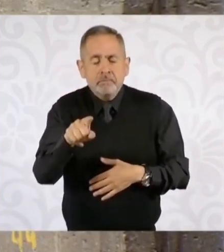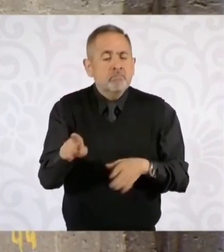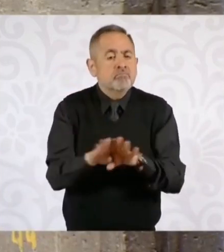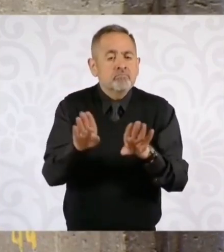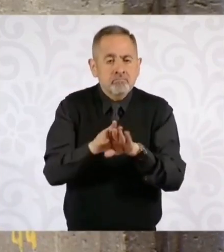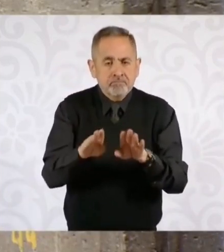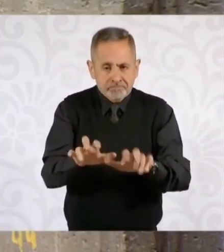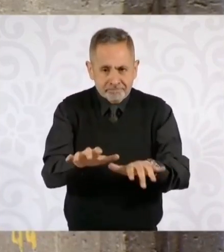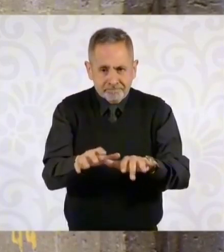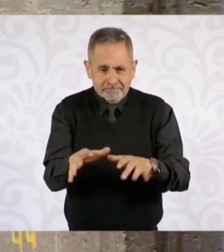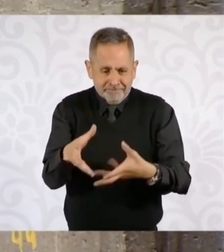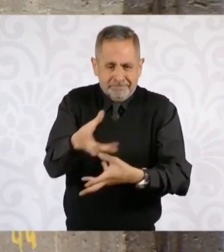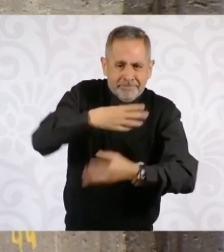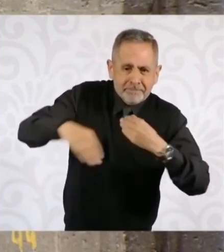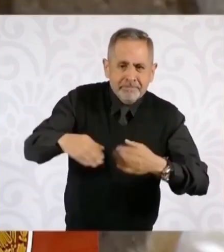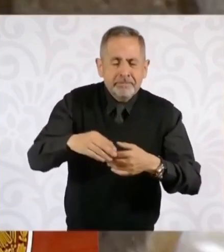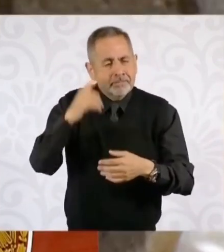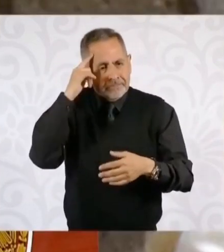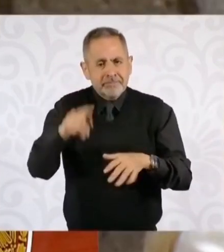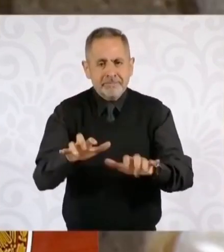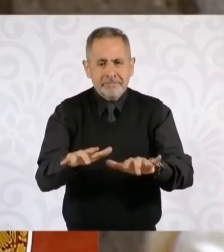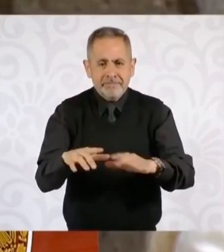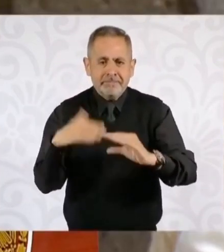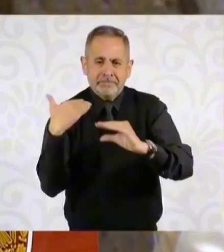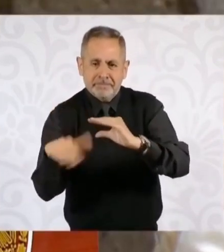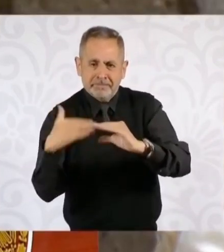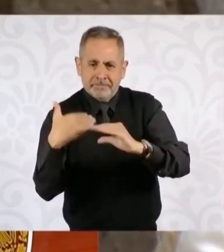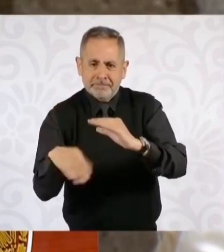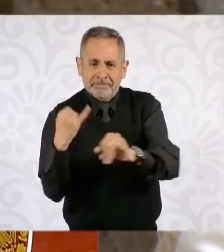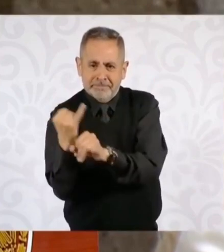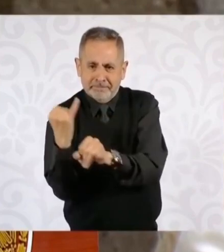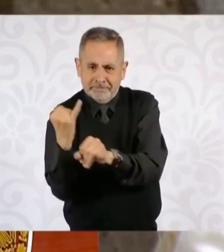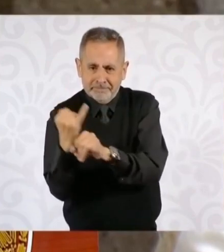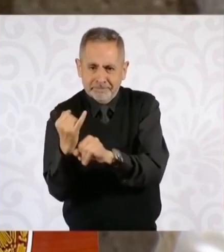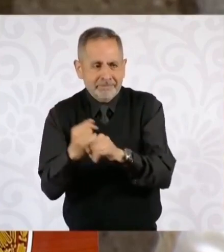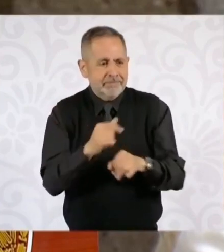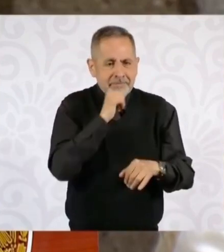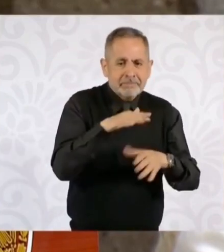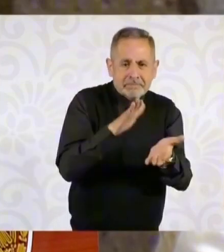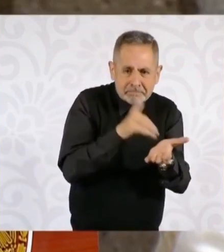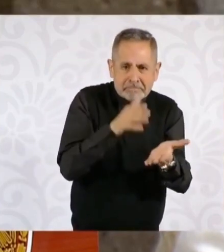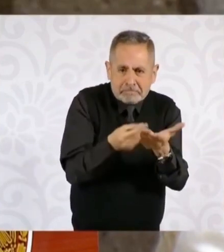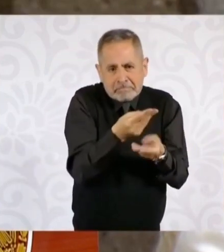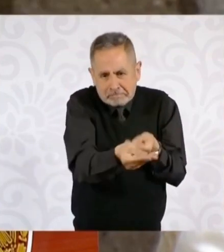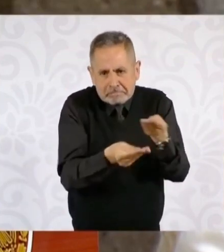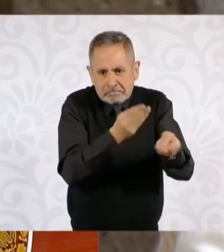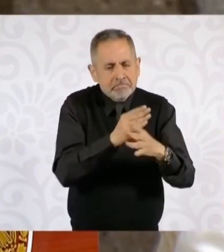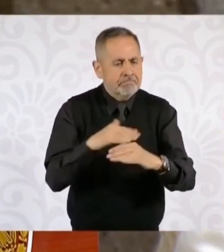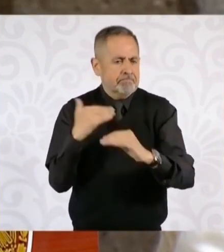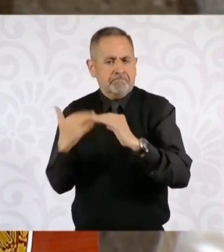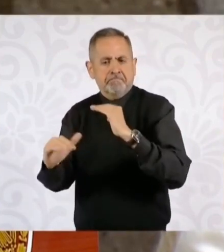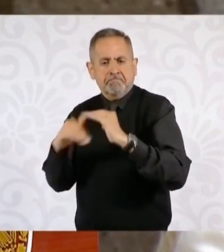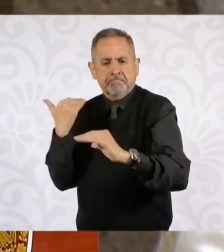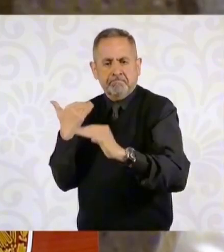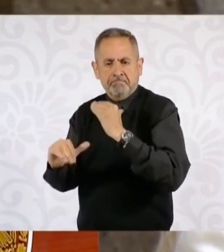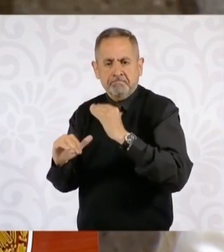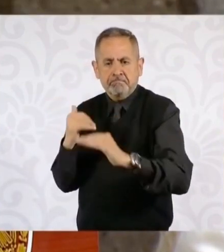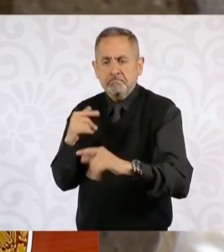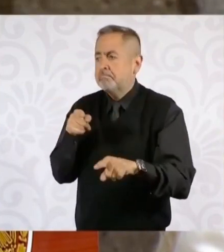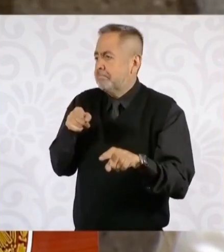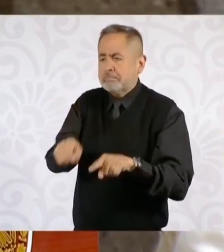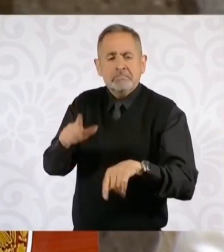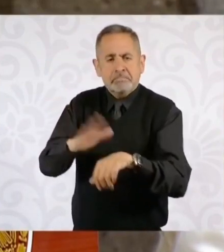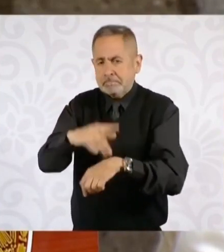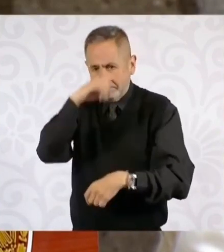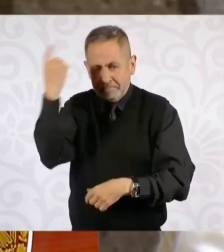también para el ciudadano y ciudadana. De hecho, ya salieron publicados, vamos a presentar pronto, facilidades en el